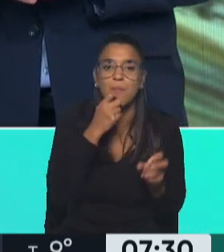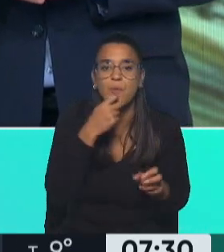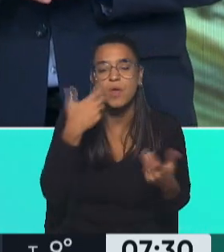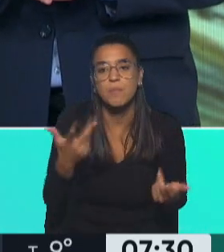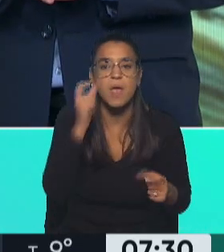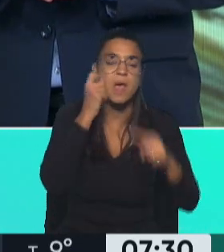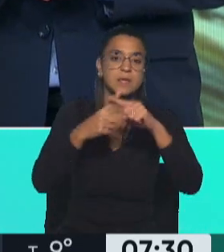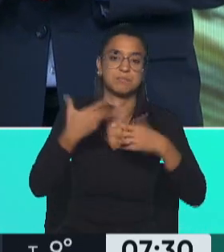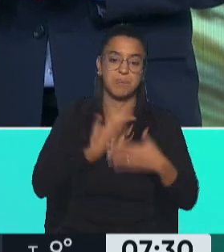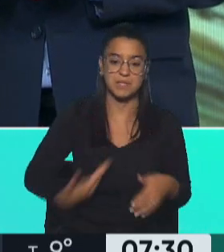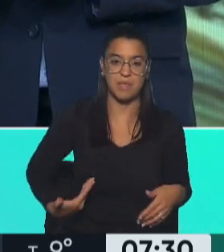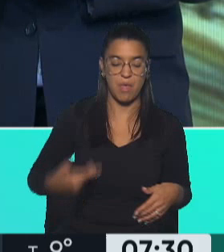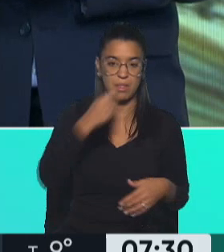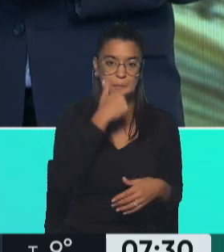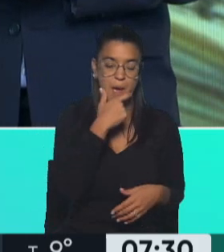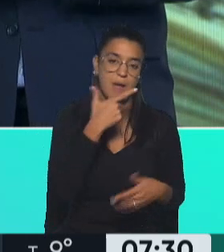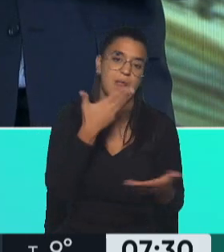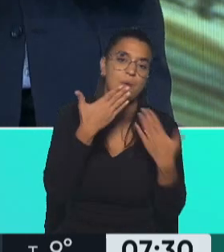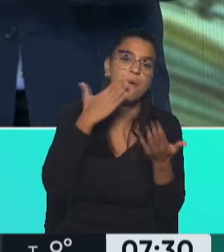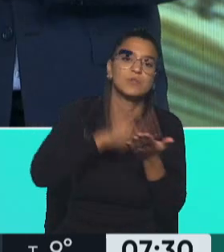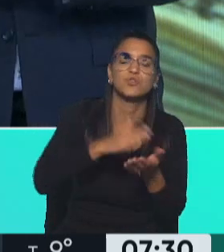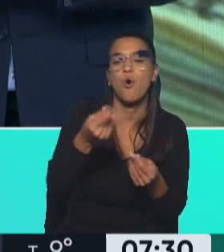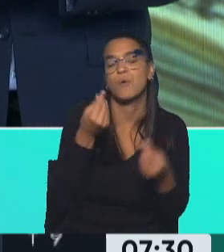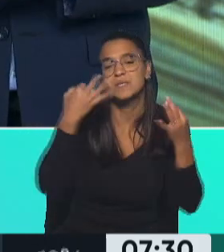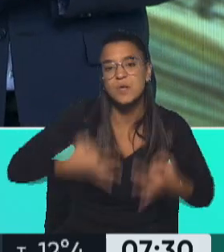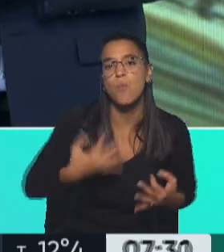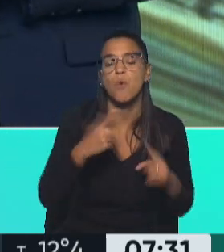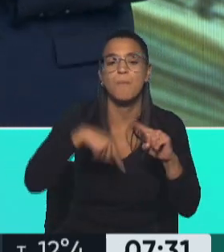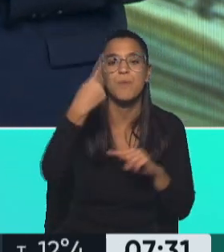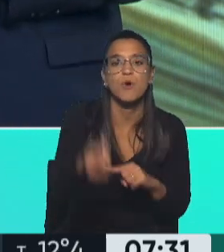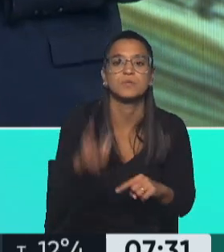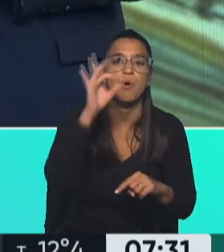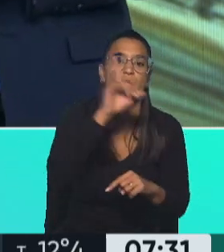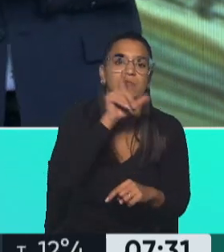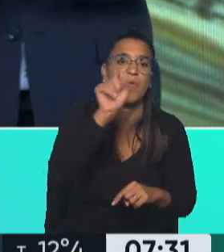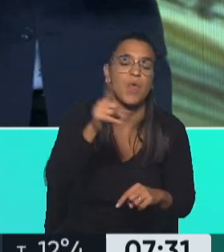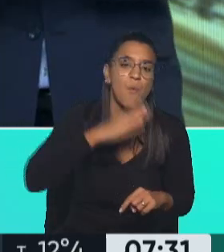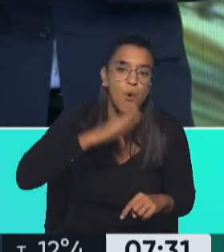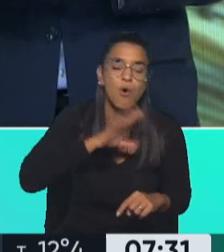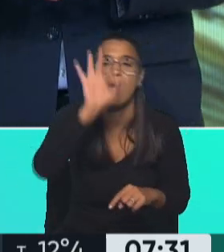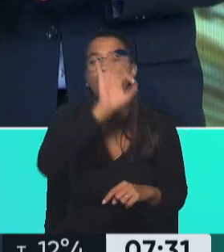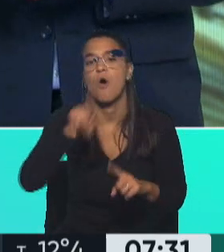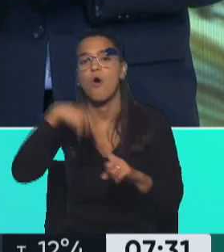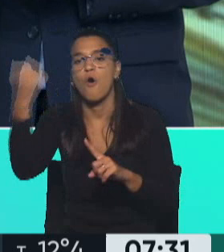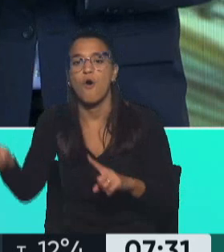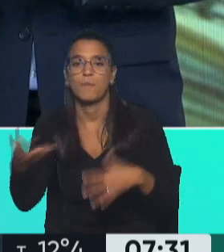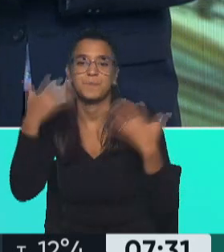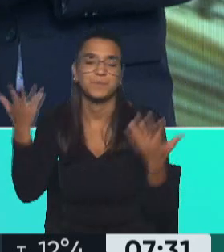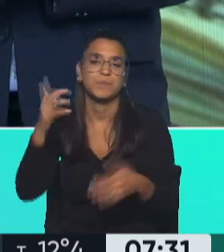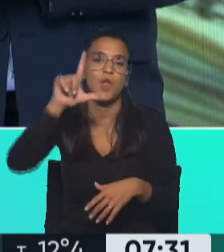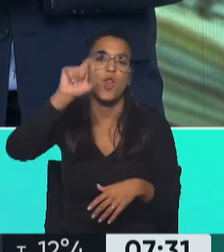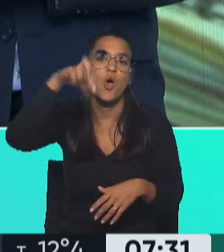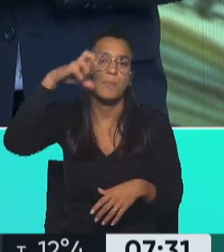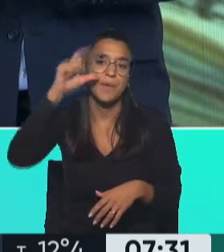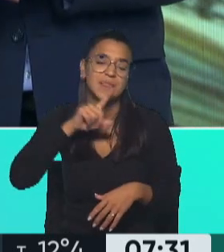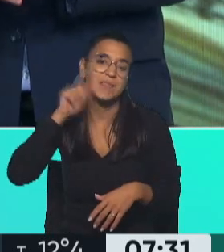presidente Mauricio Macri, de cómo iba a ser el próximo técnico de Boca, y en el caso de Gustavo Lopetegui,